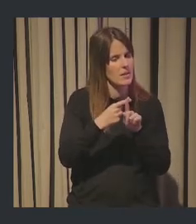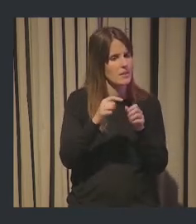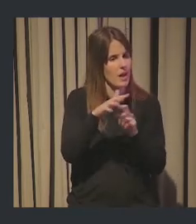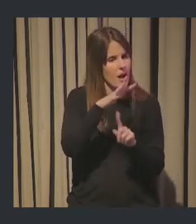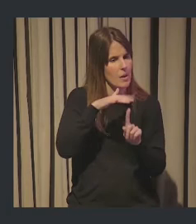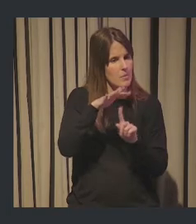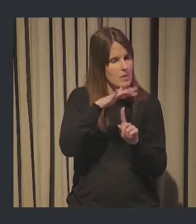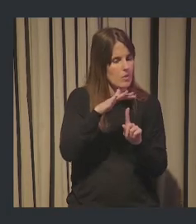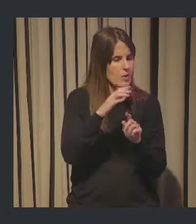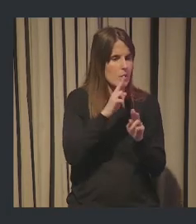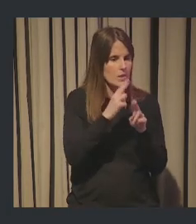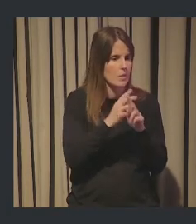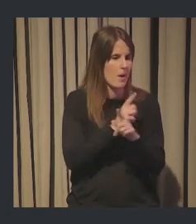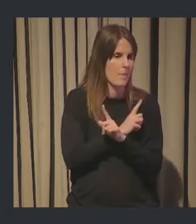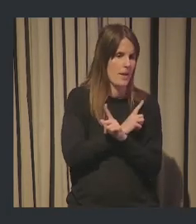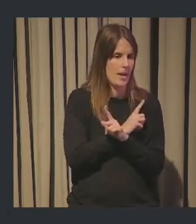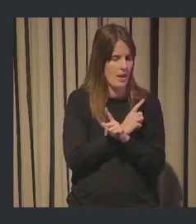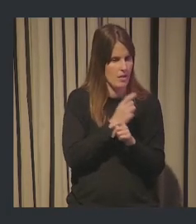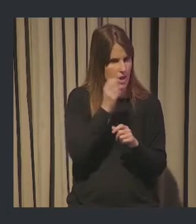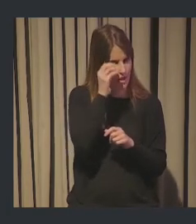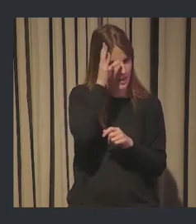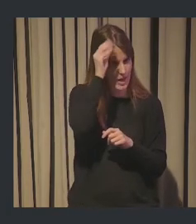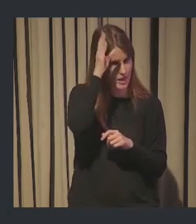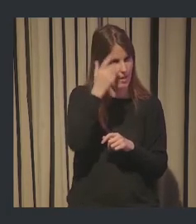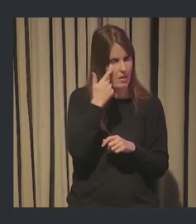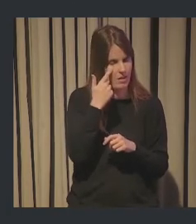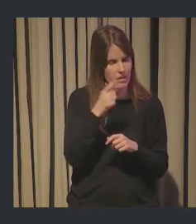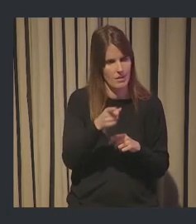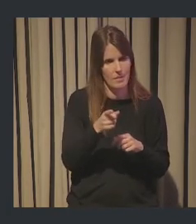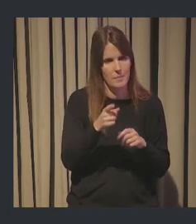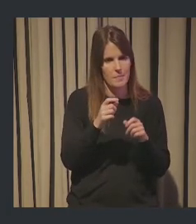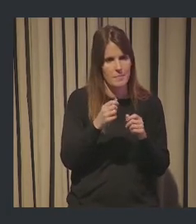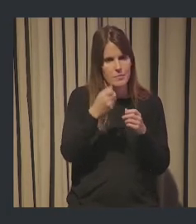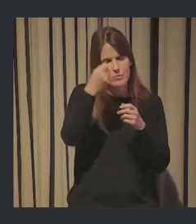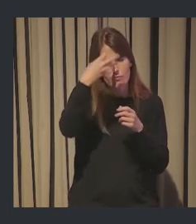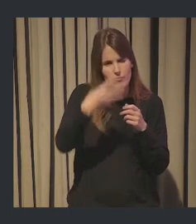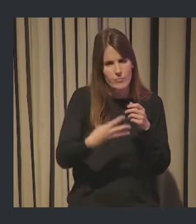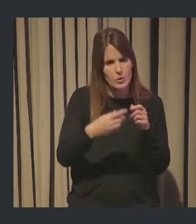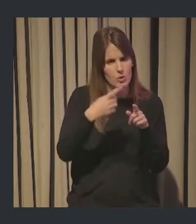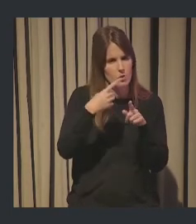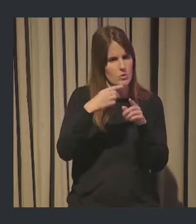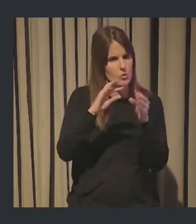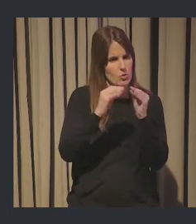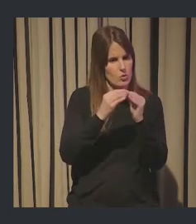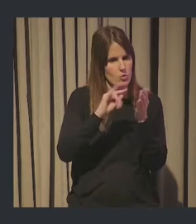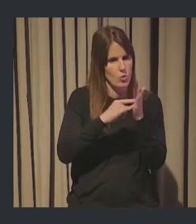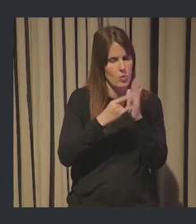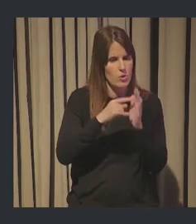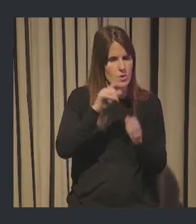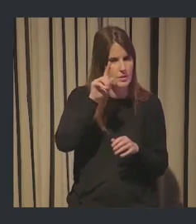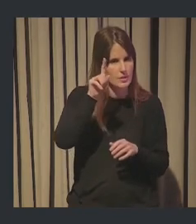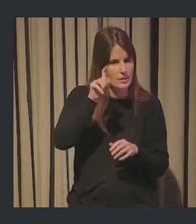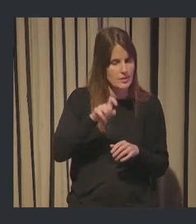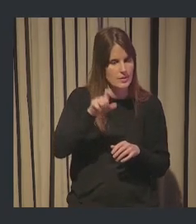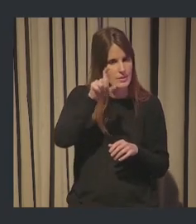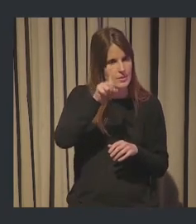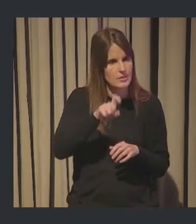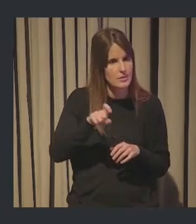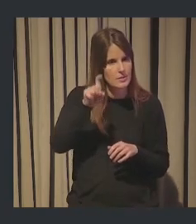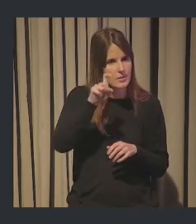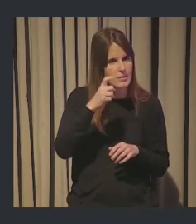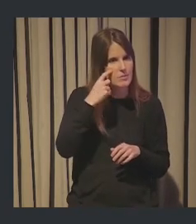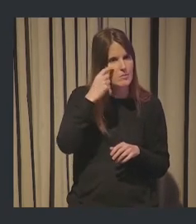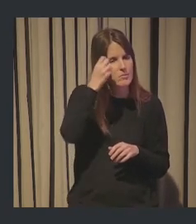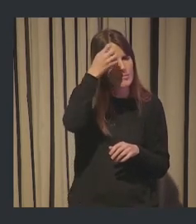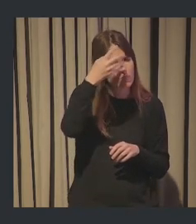vigilancia e inteligencia, que Roberto, clicas ahí, nos van a salir un montón de soluciones, si vais haciendo el scrollín hacia abajo, relacionadas con ese